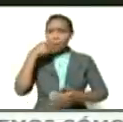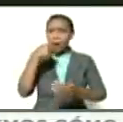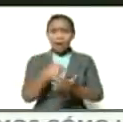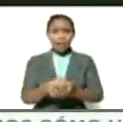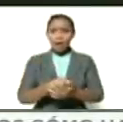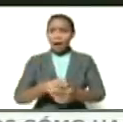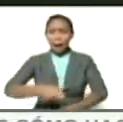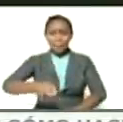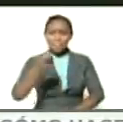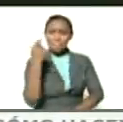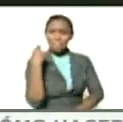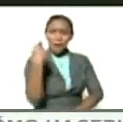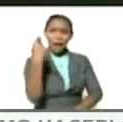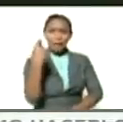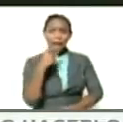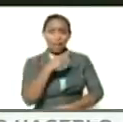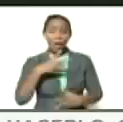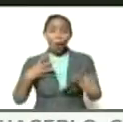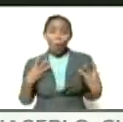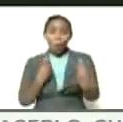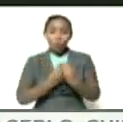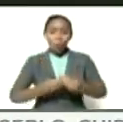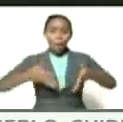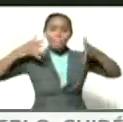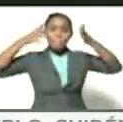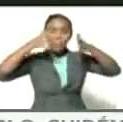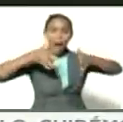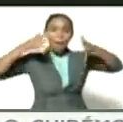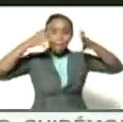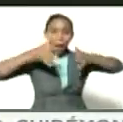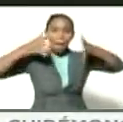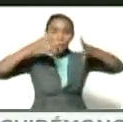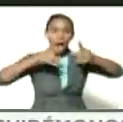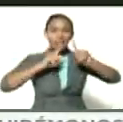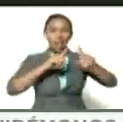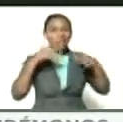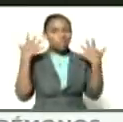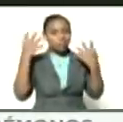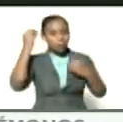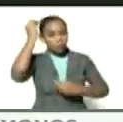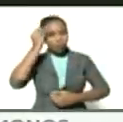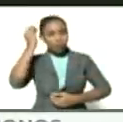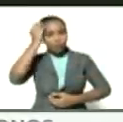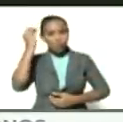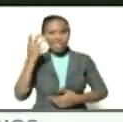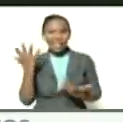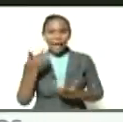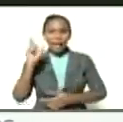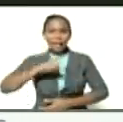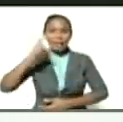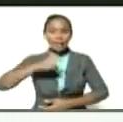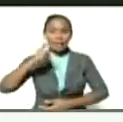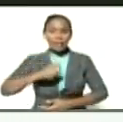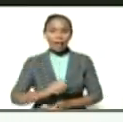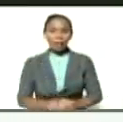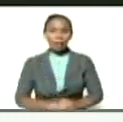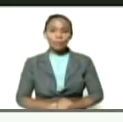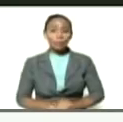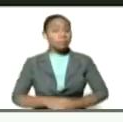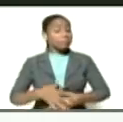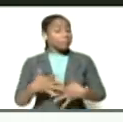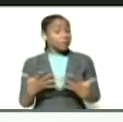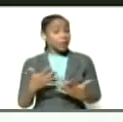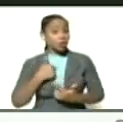Yo diría este conjunto de orientaciones, de reflexiones, de necesidades, que